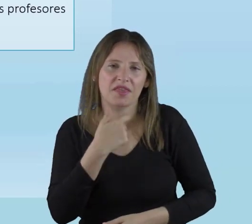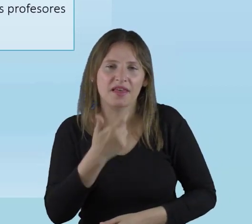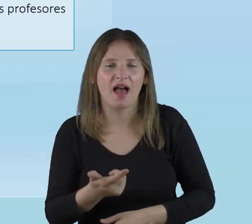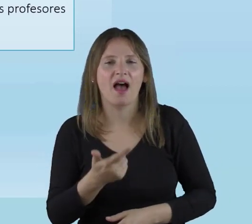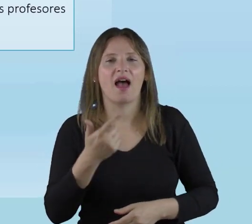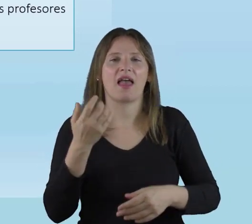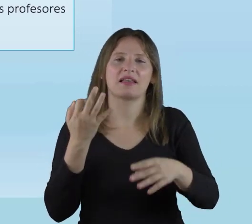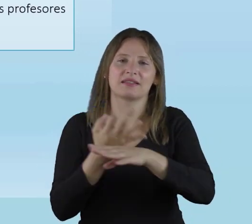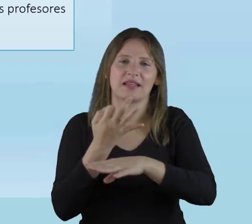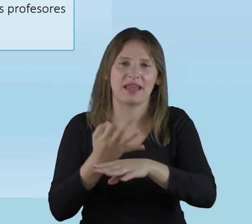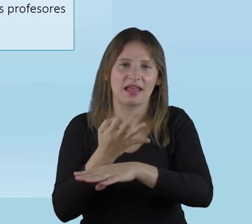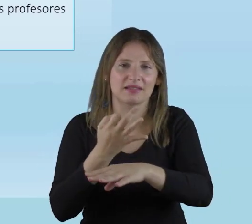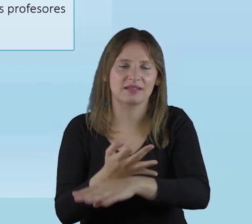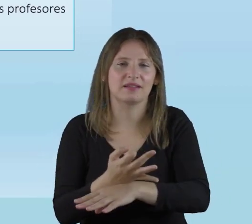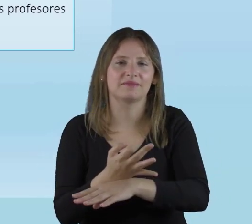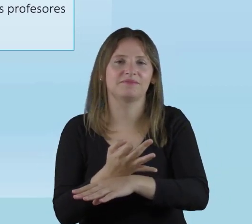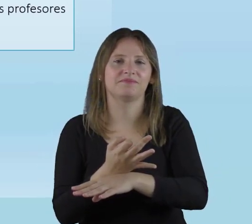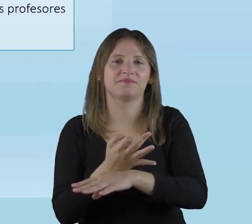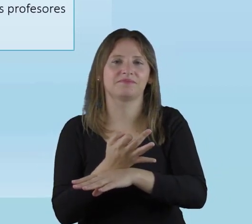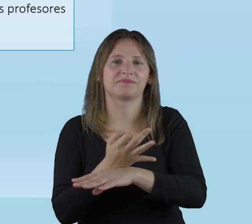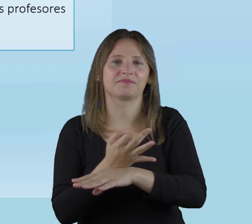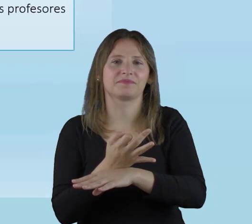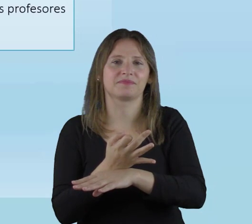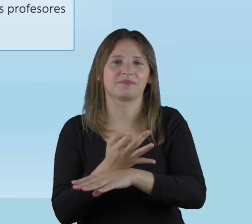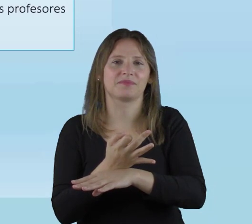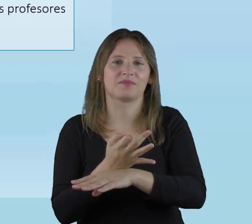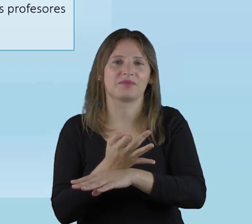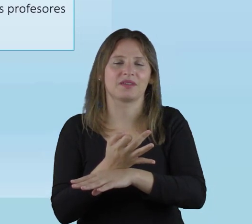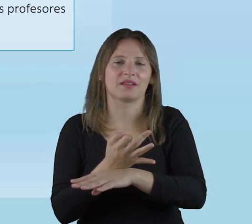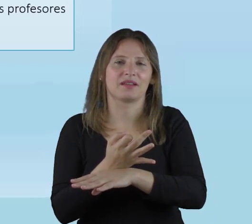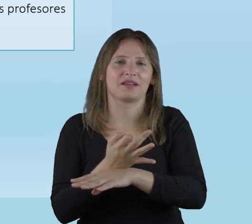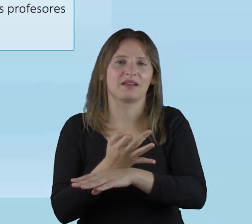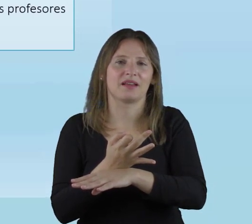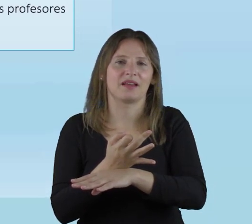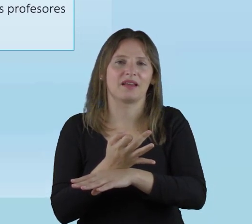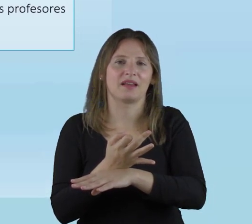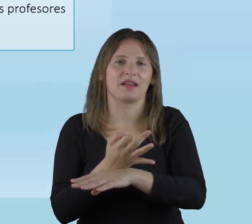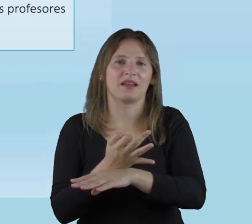propuesta pedagógica, una enseñanza,